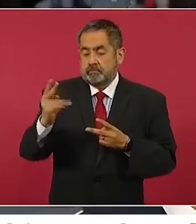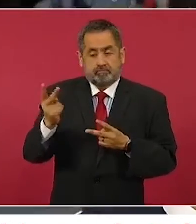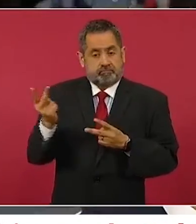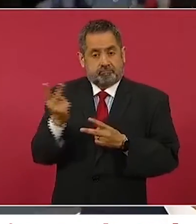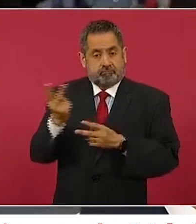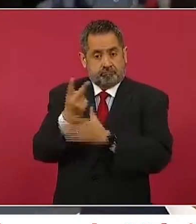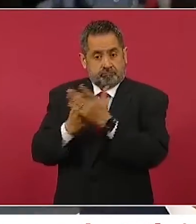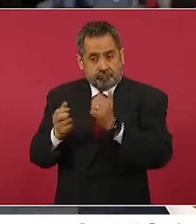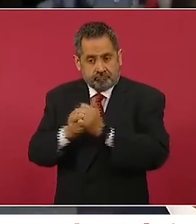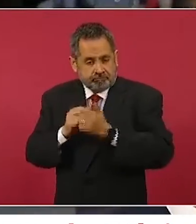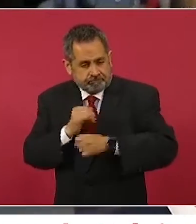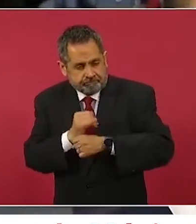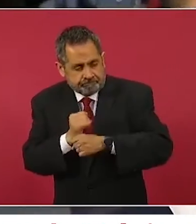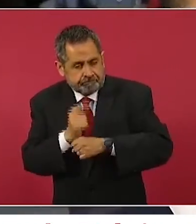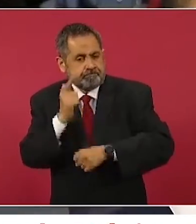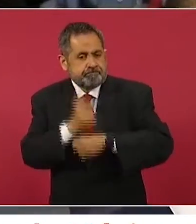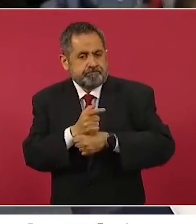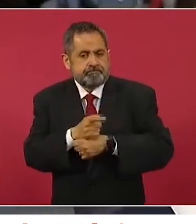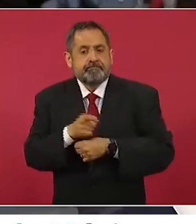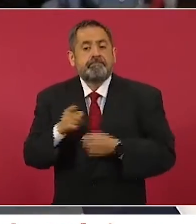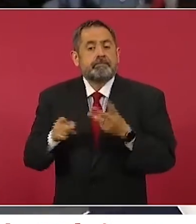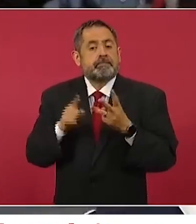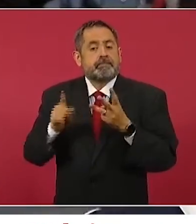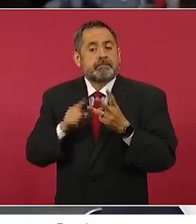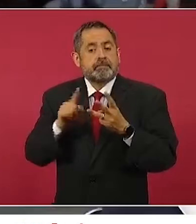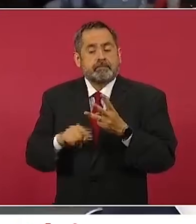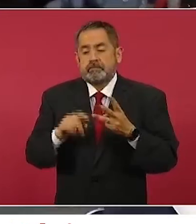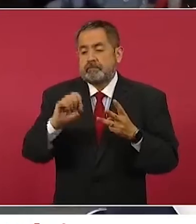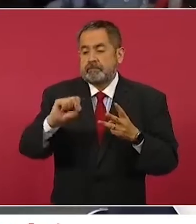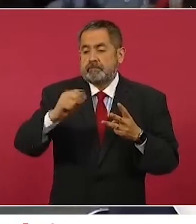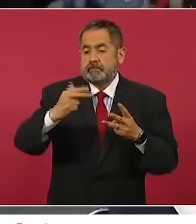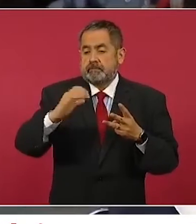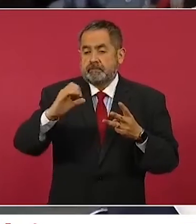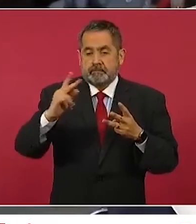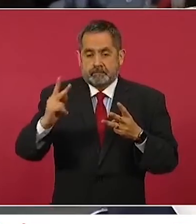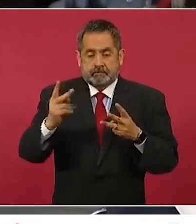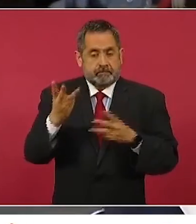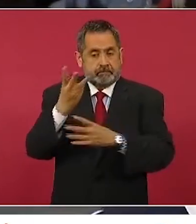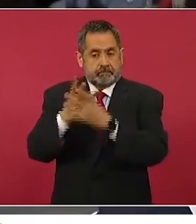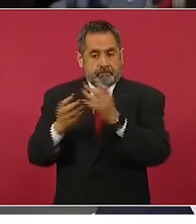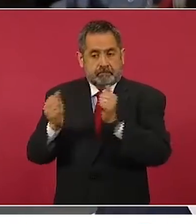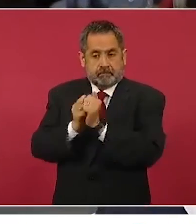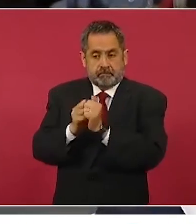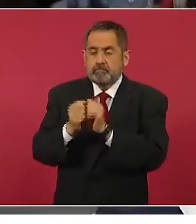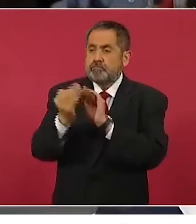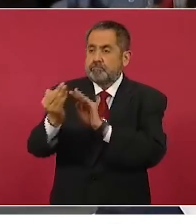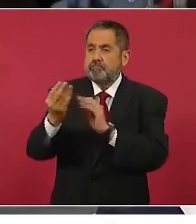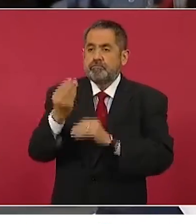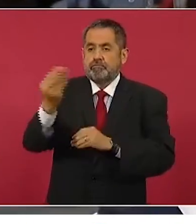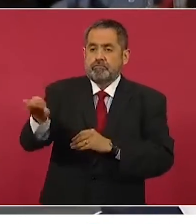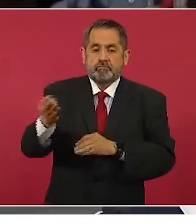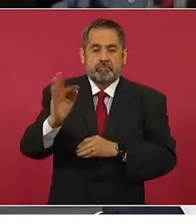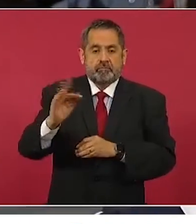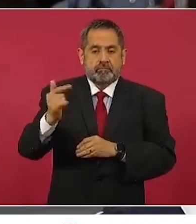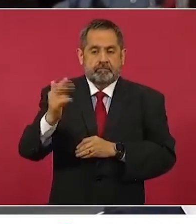además que ya tienen cooperación de la Secretaría de Hacienda y que ya están en la Fiscalía General de la República.